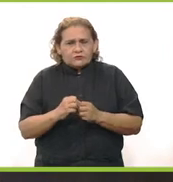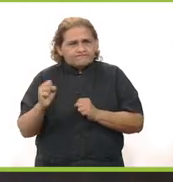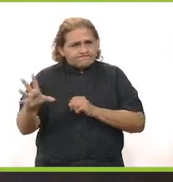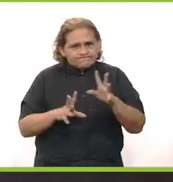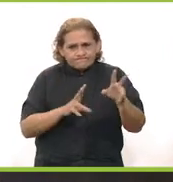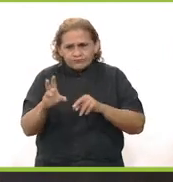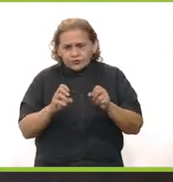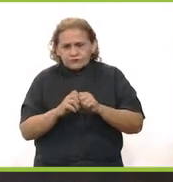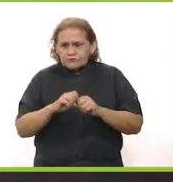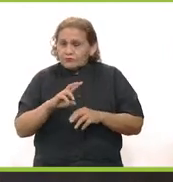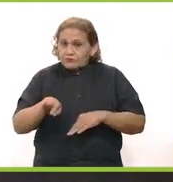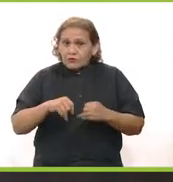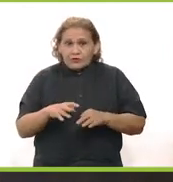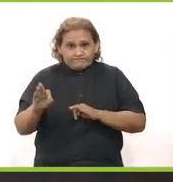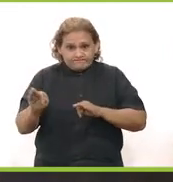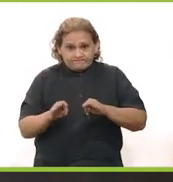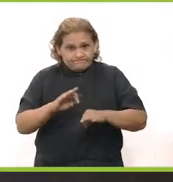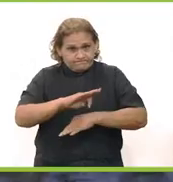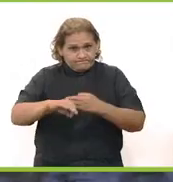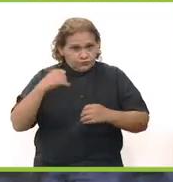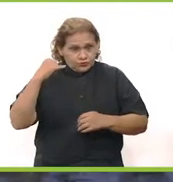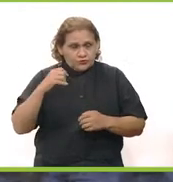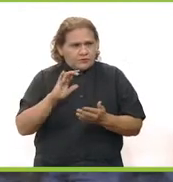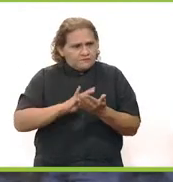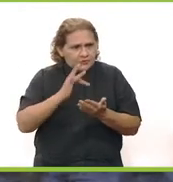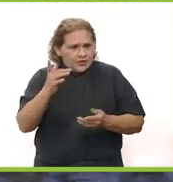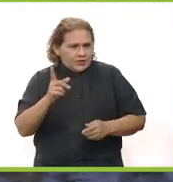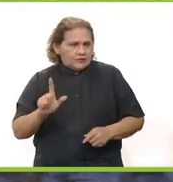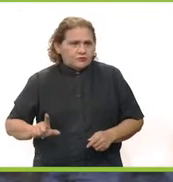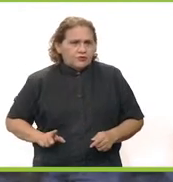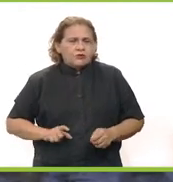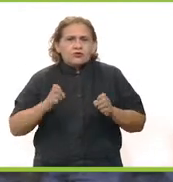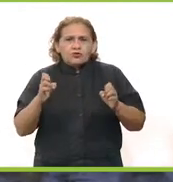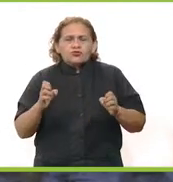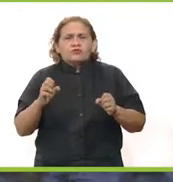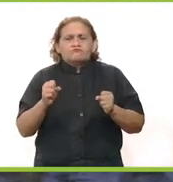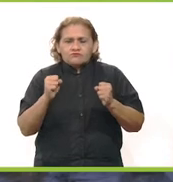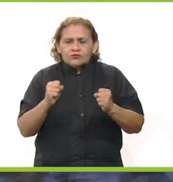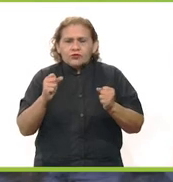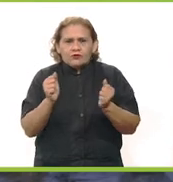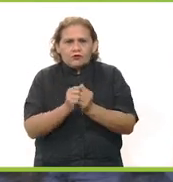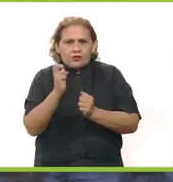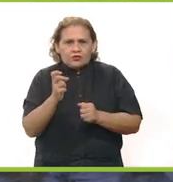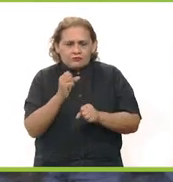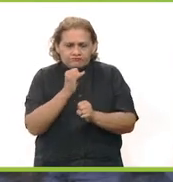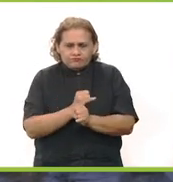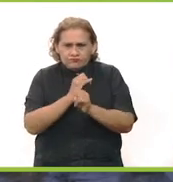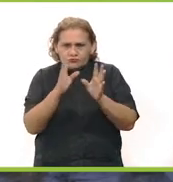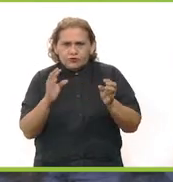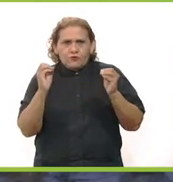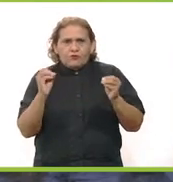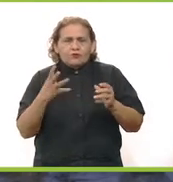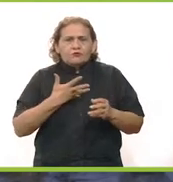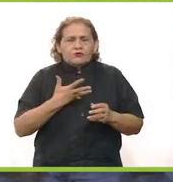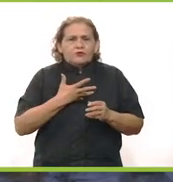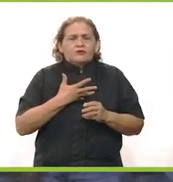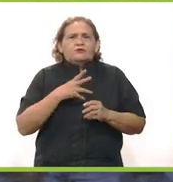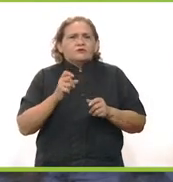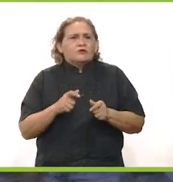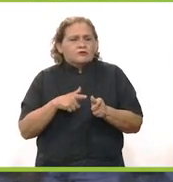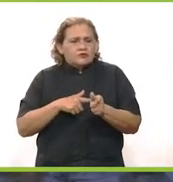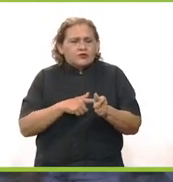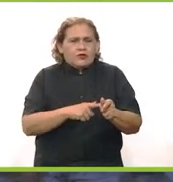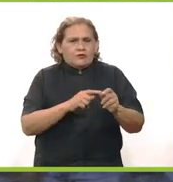Yucatán, y eso es gracias al esfuerzo de todos los yucatecos. Muchas gracias, gobernador, por estos datos, estoy segura que con esta información muchos